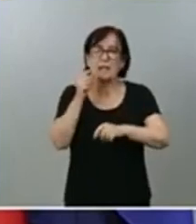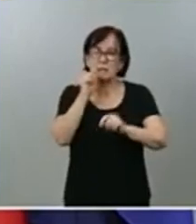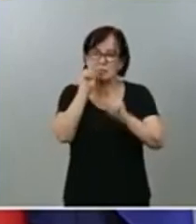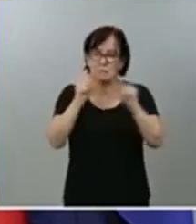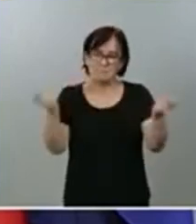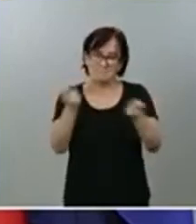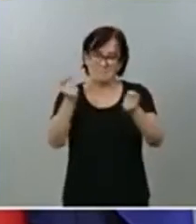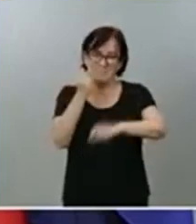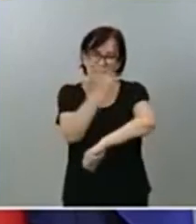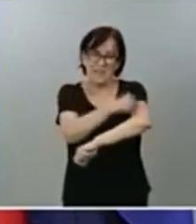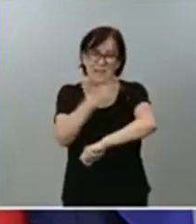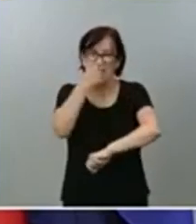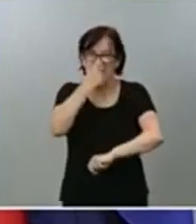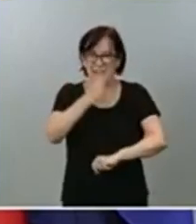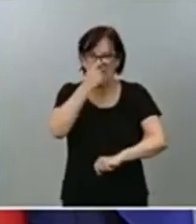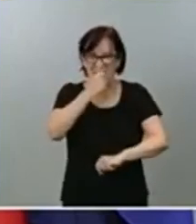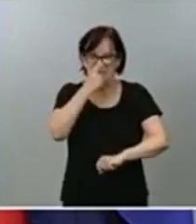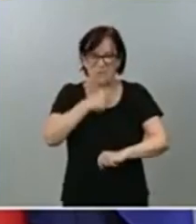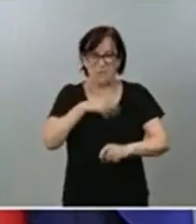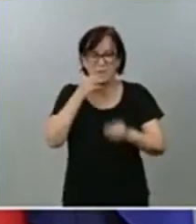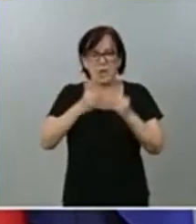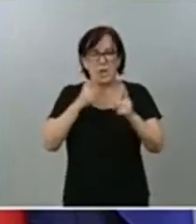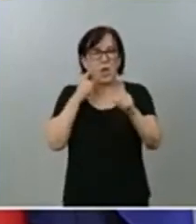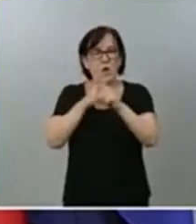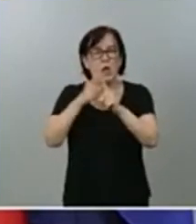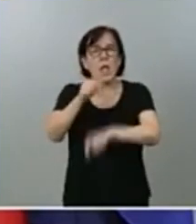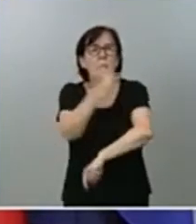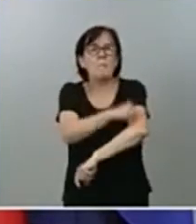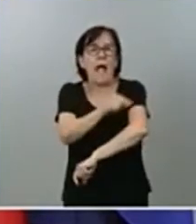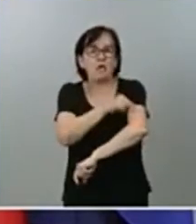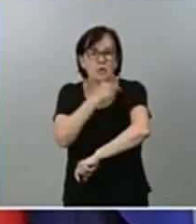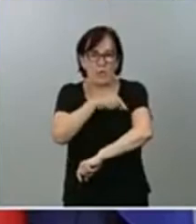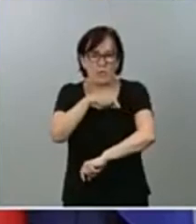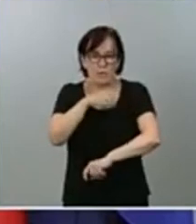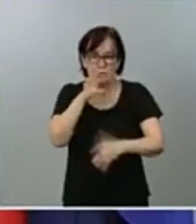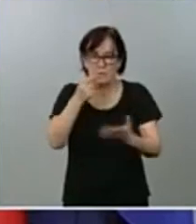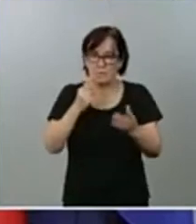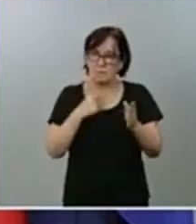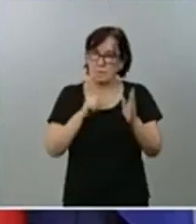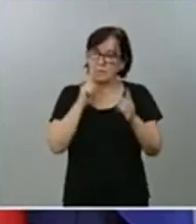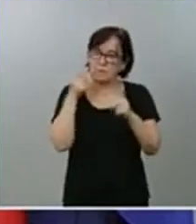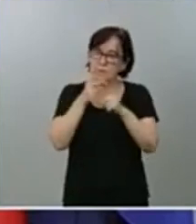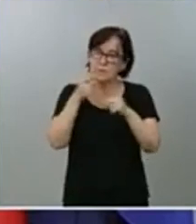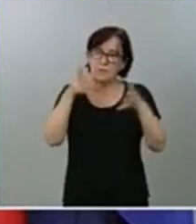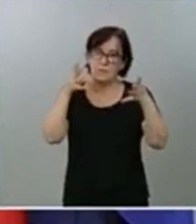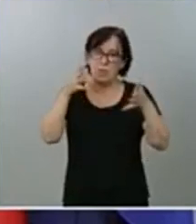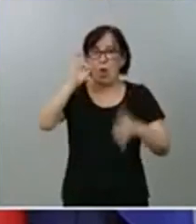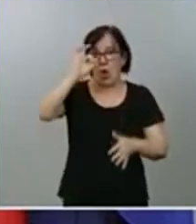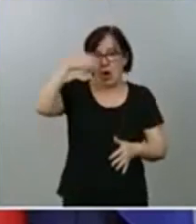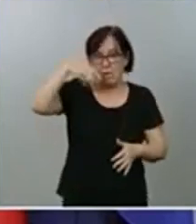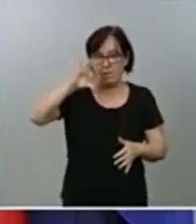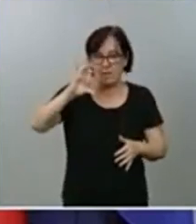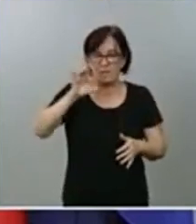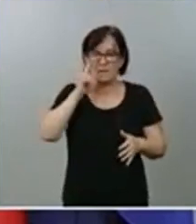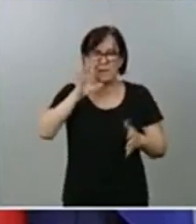alcanzar los objetivos de vacunación recomendados por la Organización Mundial de la Salud. Gobierno de España ha comprado de una forma